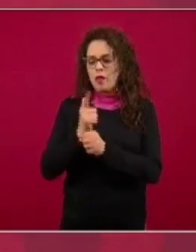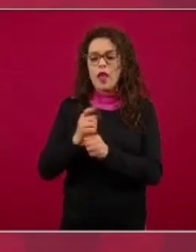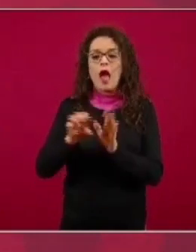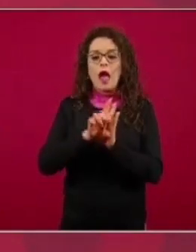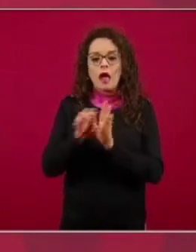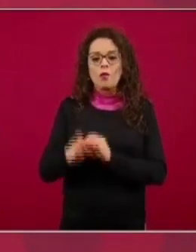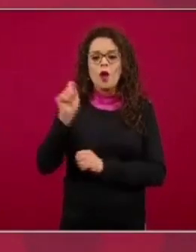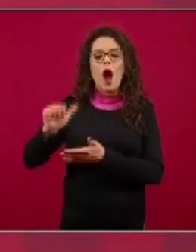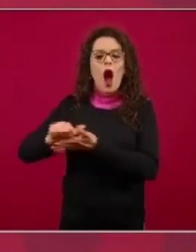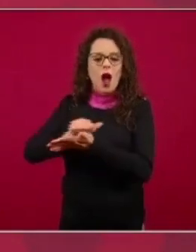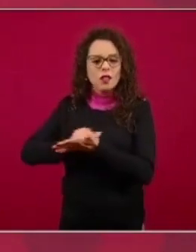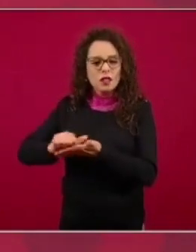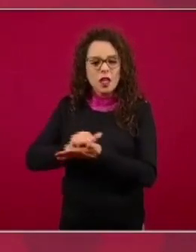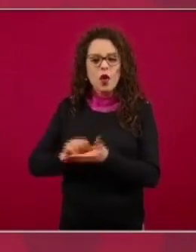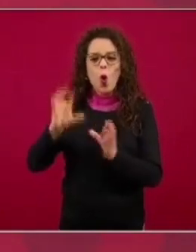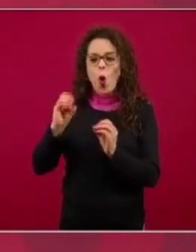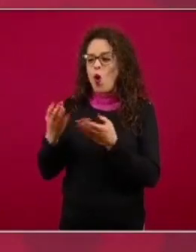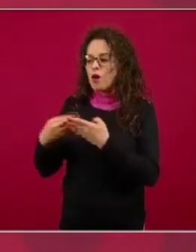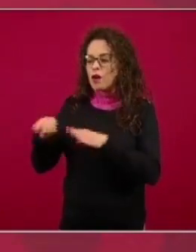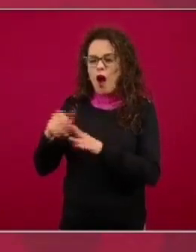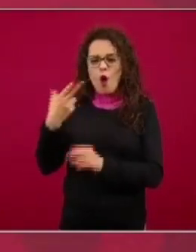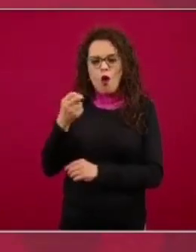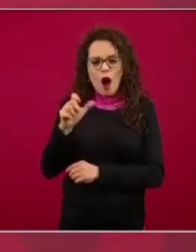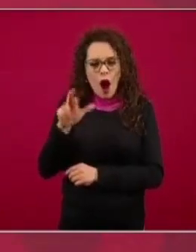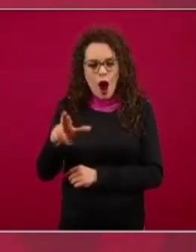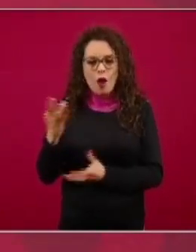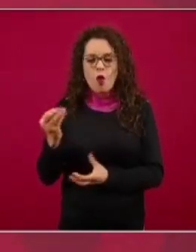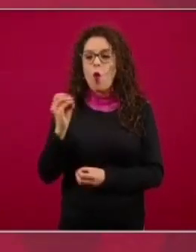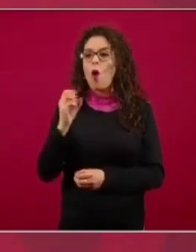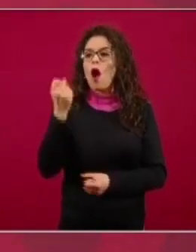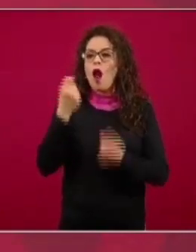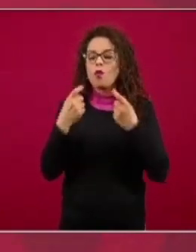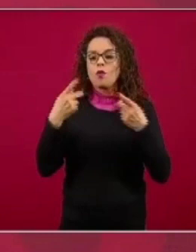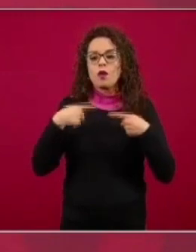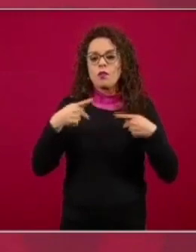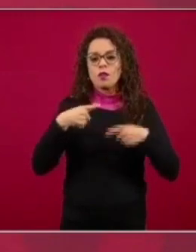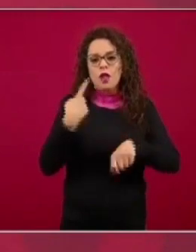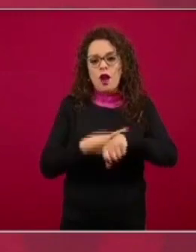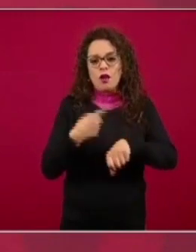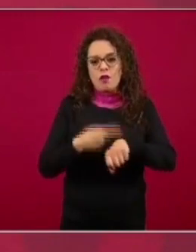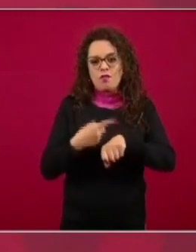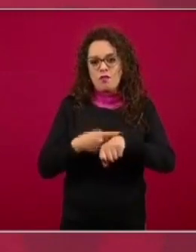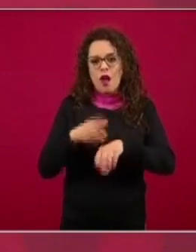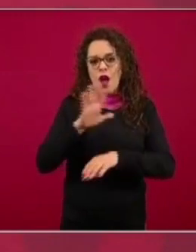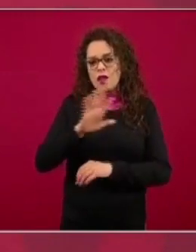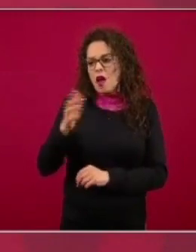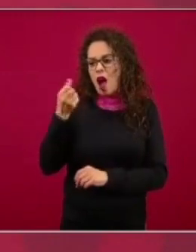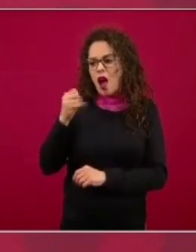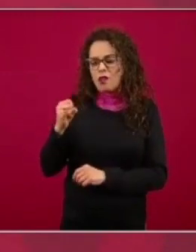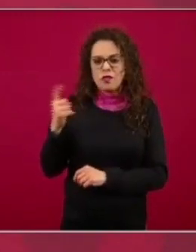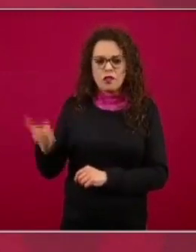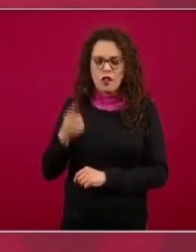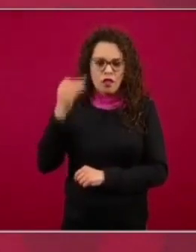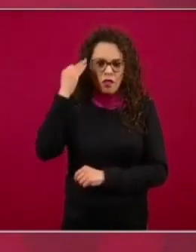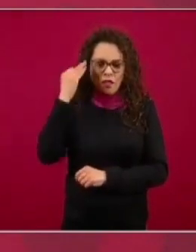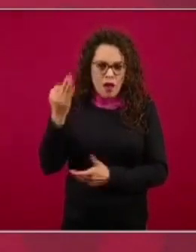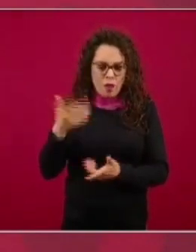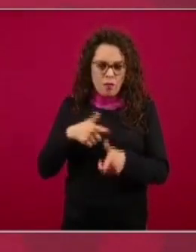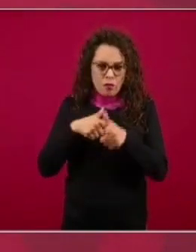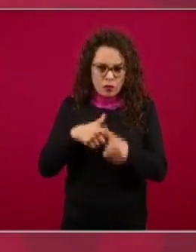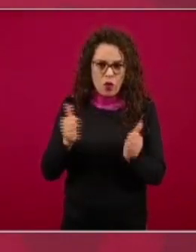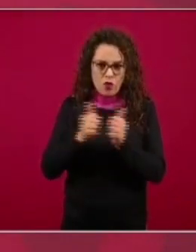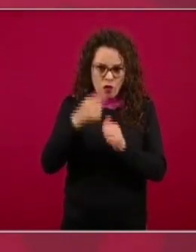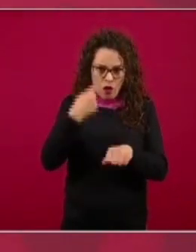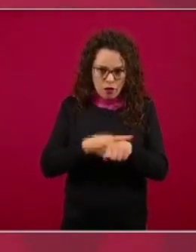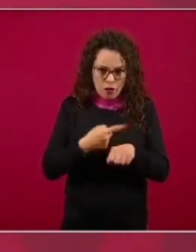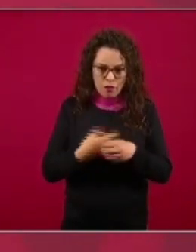para ancianos algunos enfermos crónicos en unidades de cuidado largo un estudio famoso que